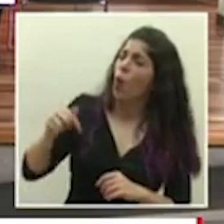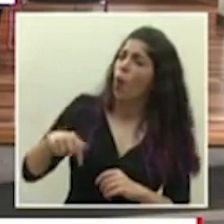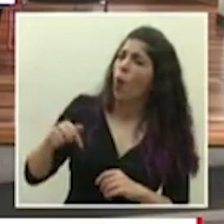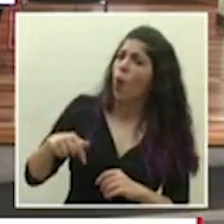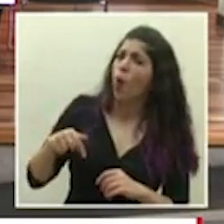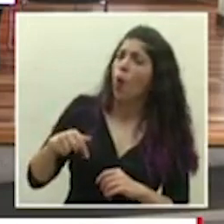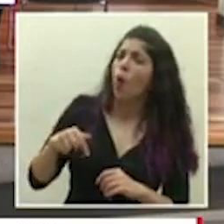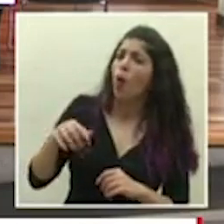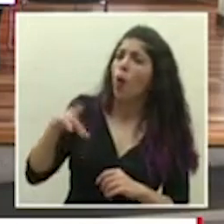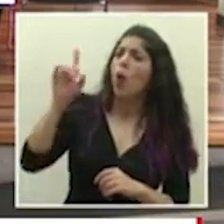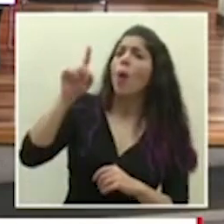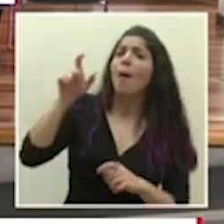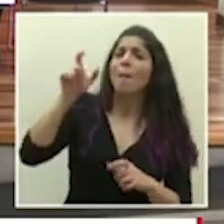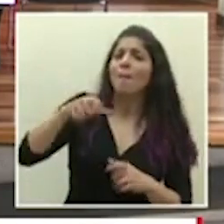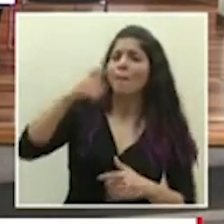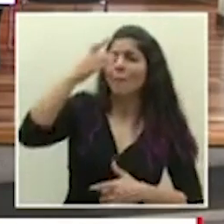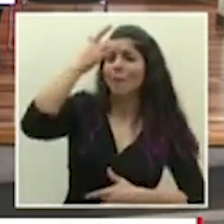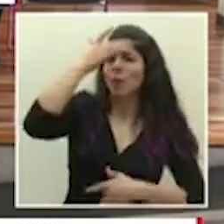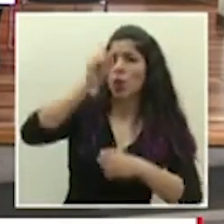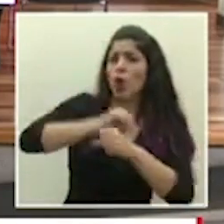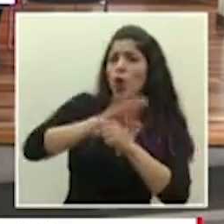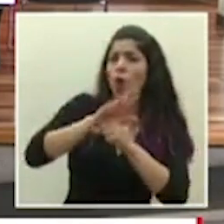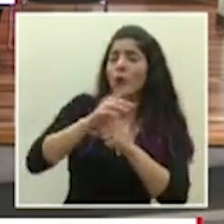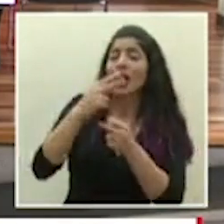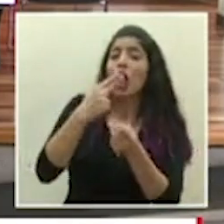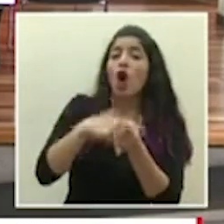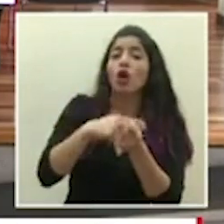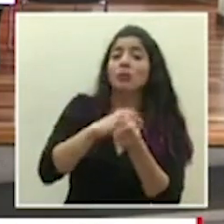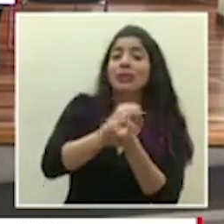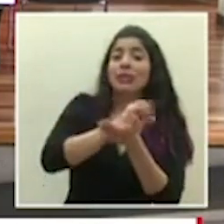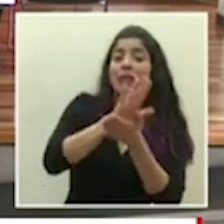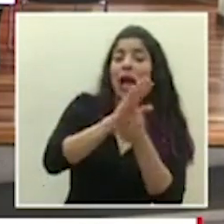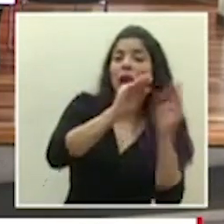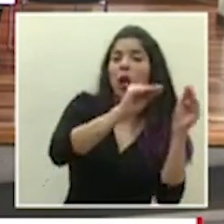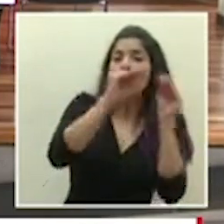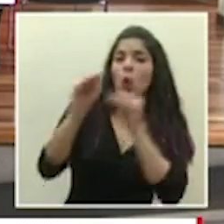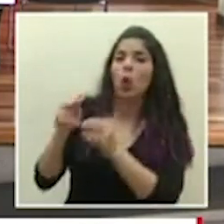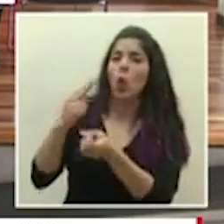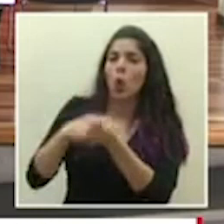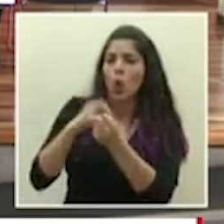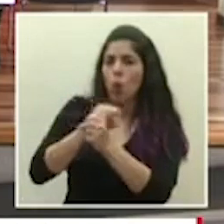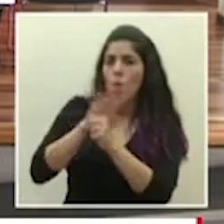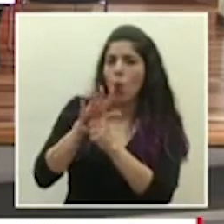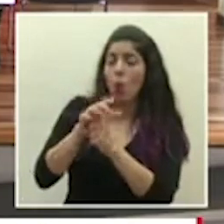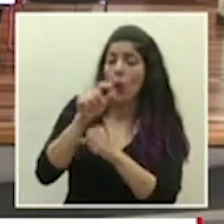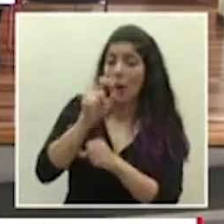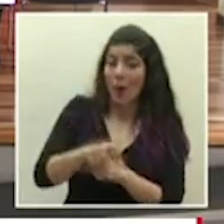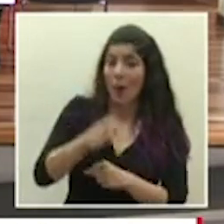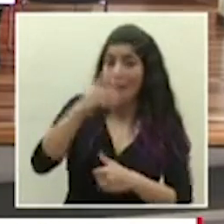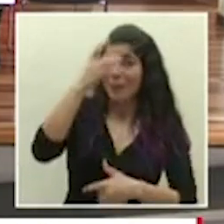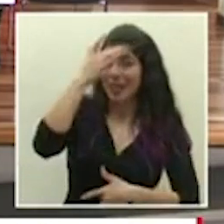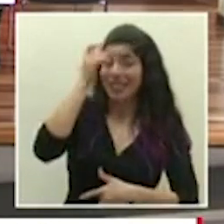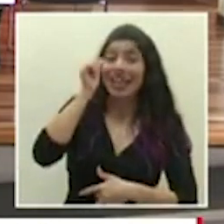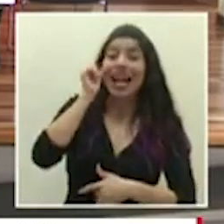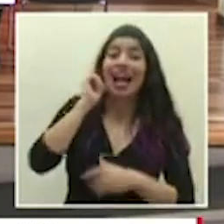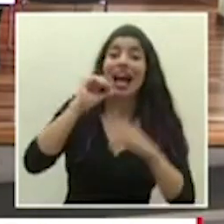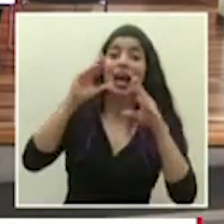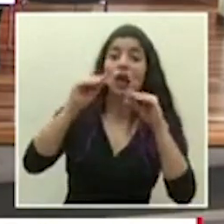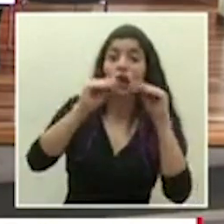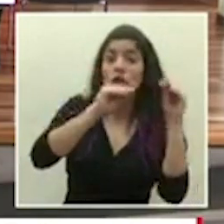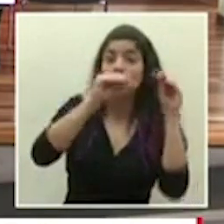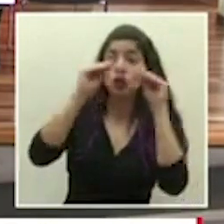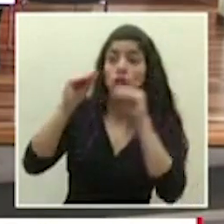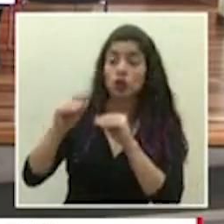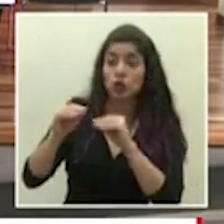a un paciente positivo COVID-19 desde el hospital San Carlos al cenare ese paciente fue llevado anoche a este centro médico y